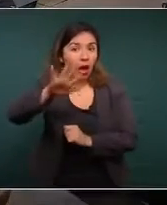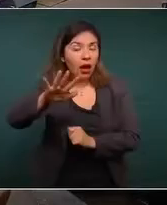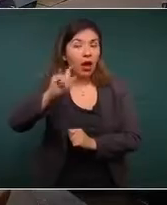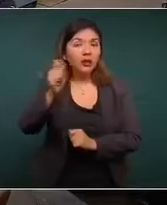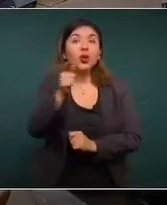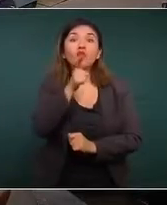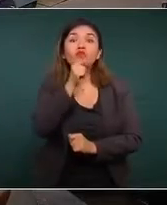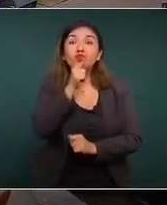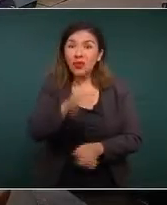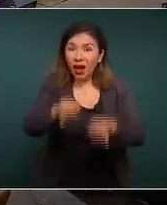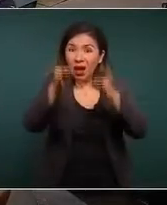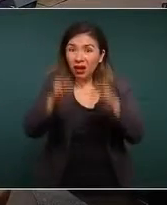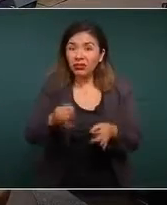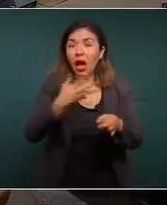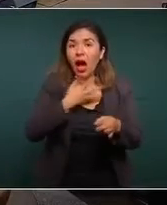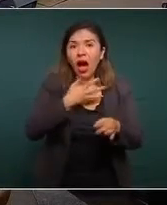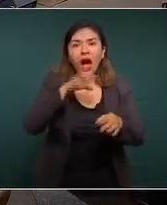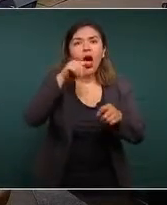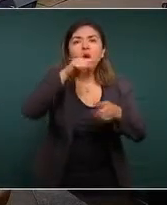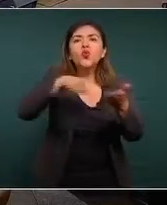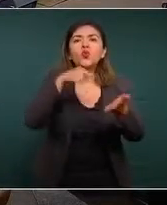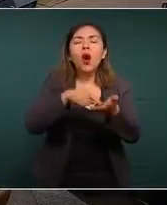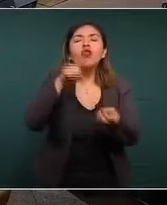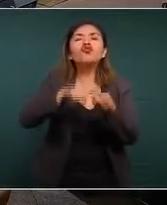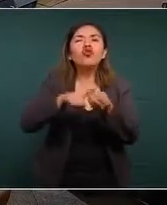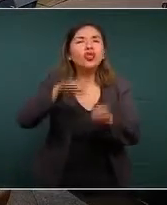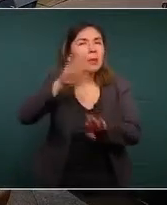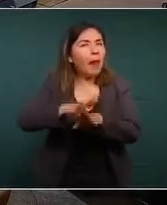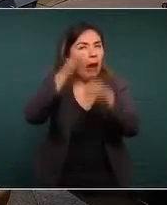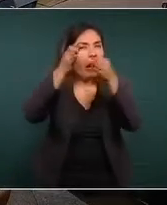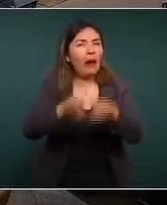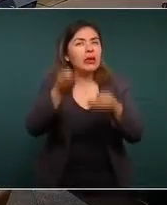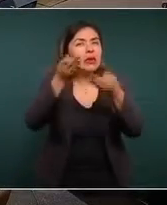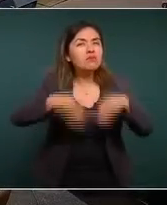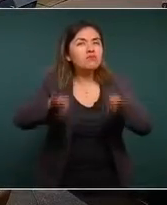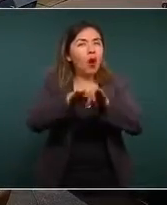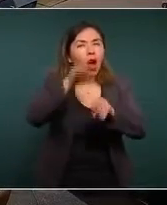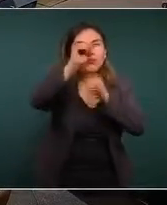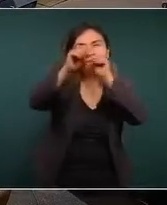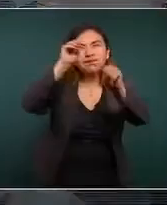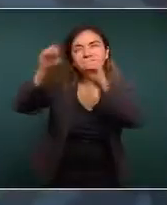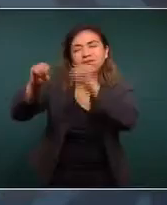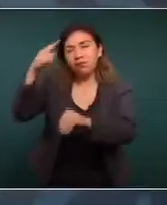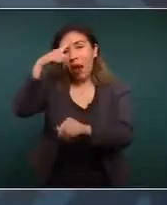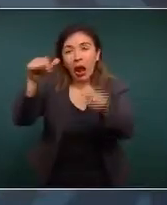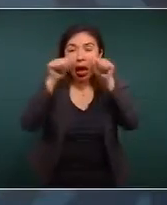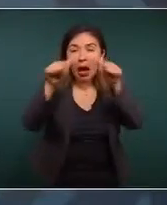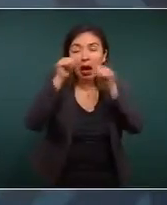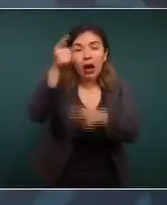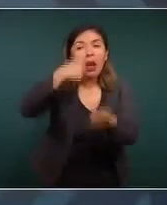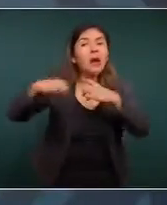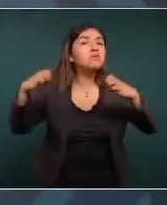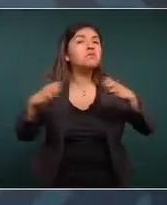los efectivos los distribuyen de una manera eficiente para atender esta